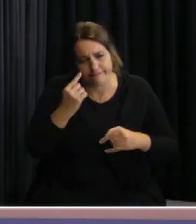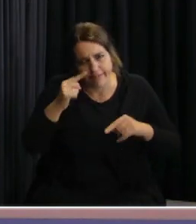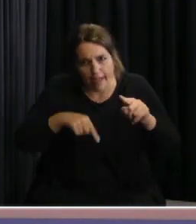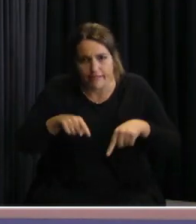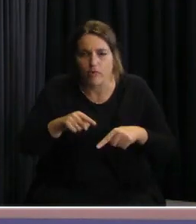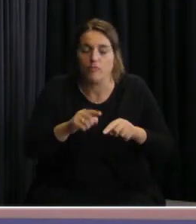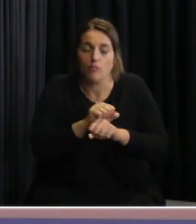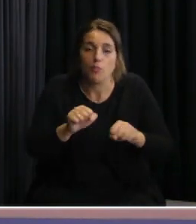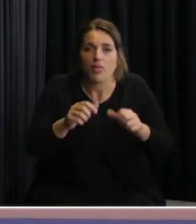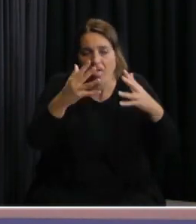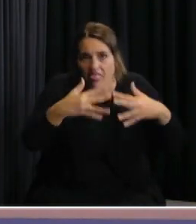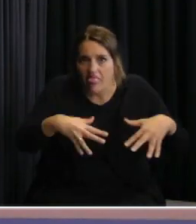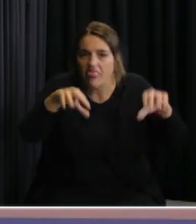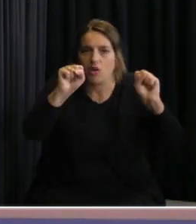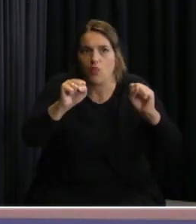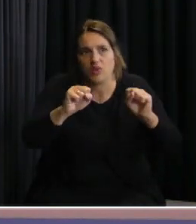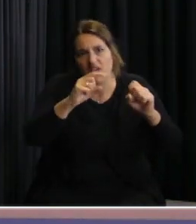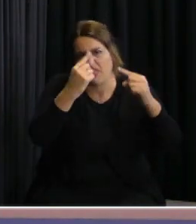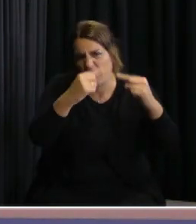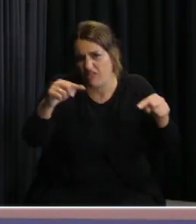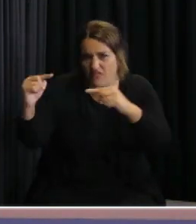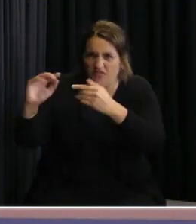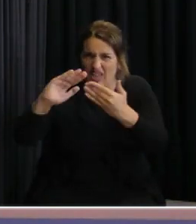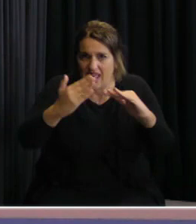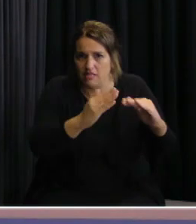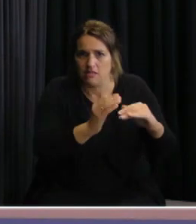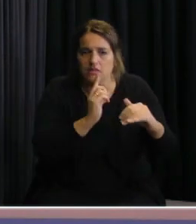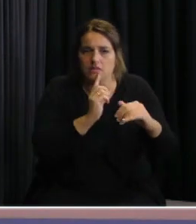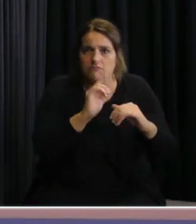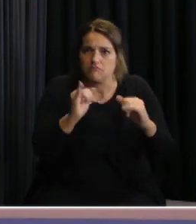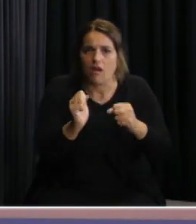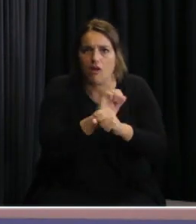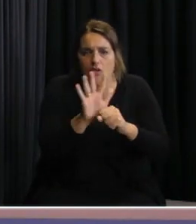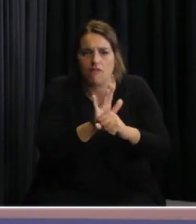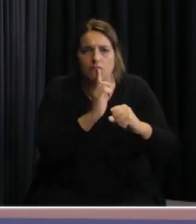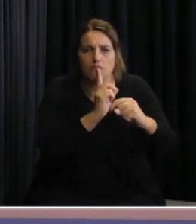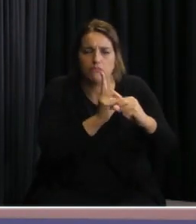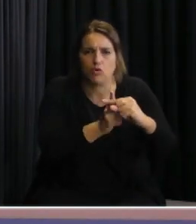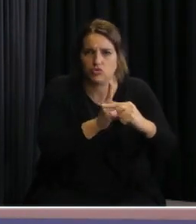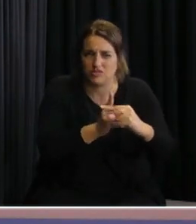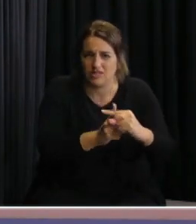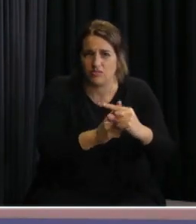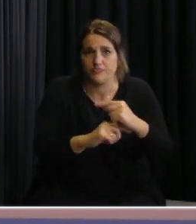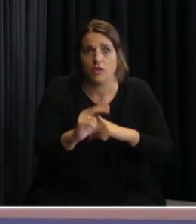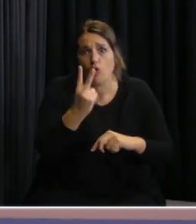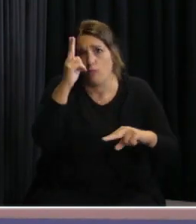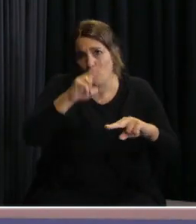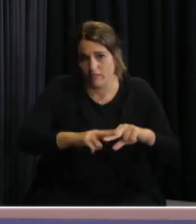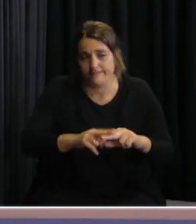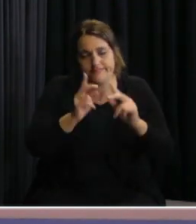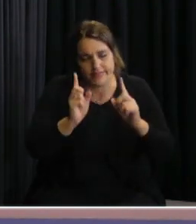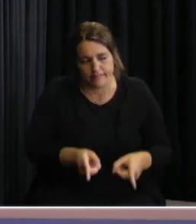se detectaron en varios de ellos una cantidad de casos positivos. y además dos fallecidos.